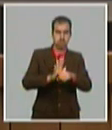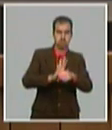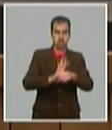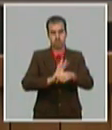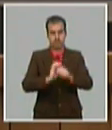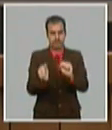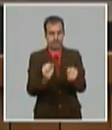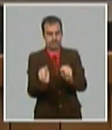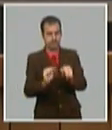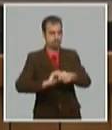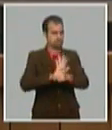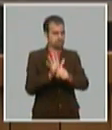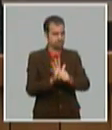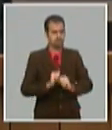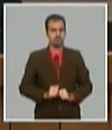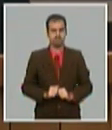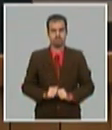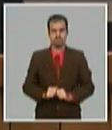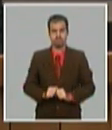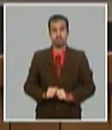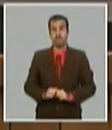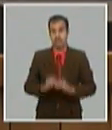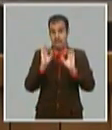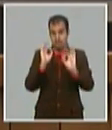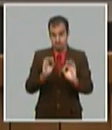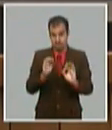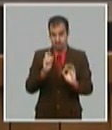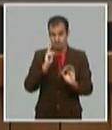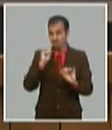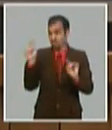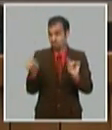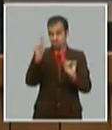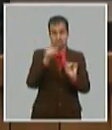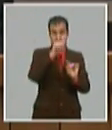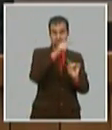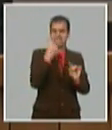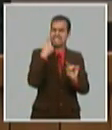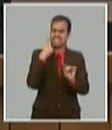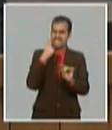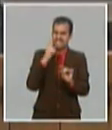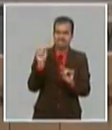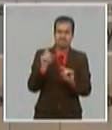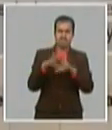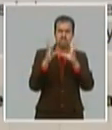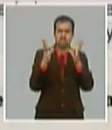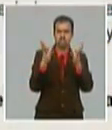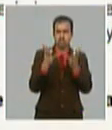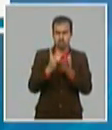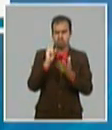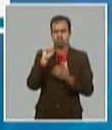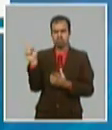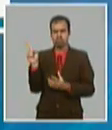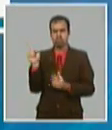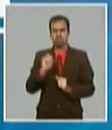y por eso ustedes ven ahí lo que se ha llamado en la bibliografía internacional la V